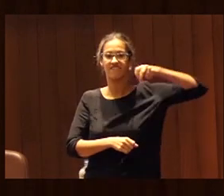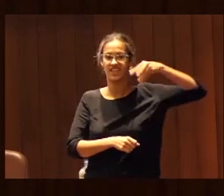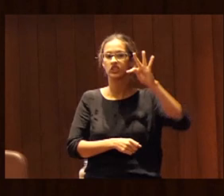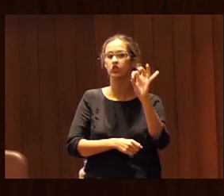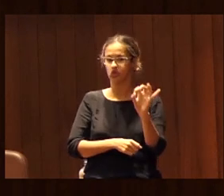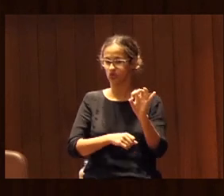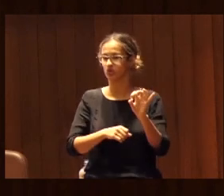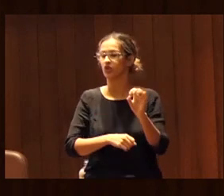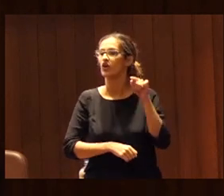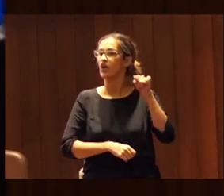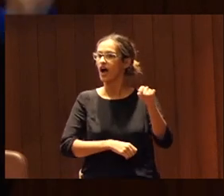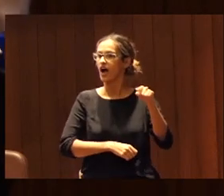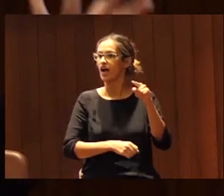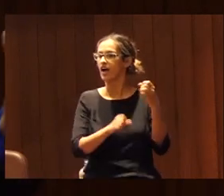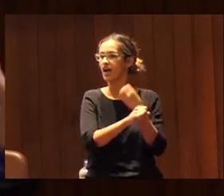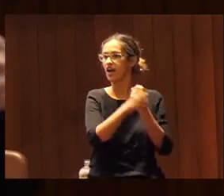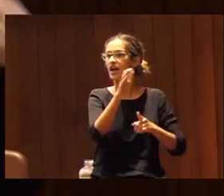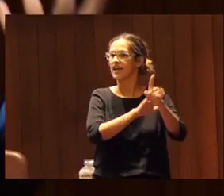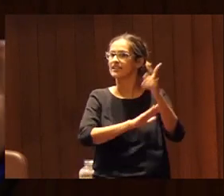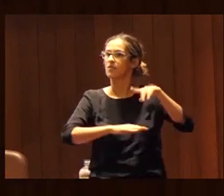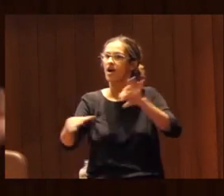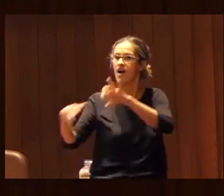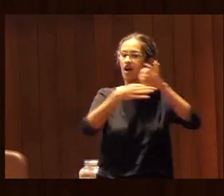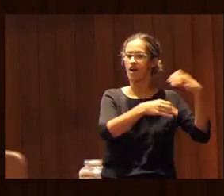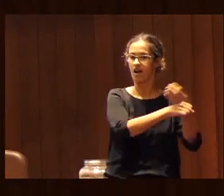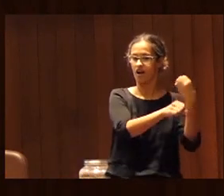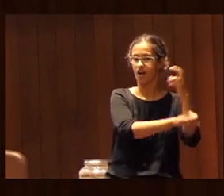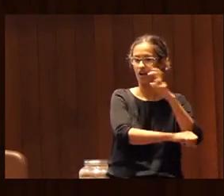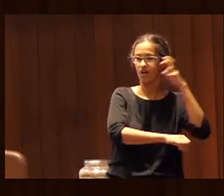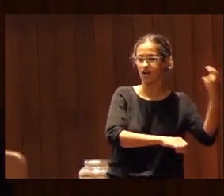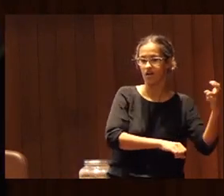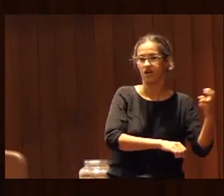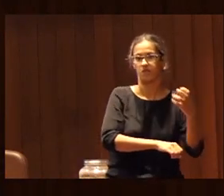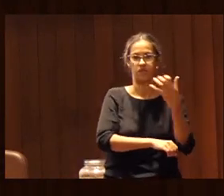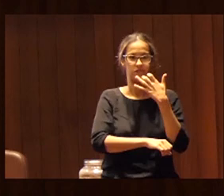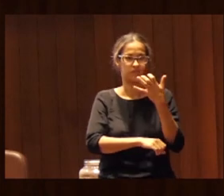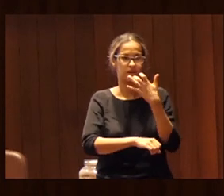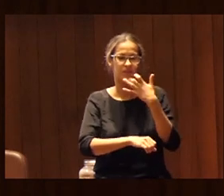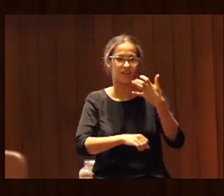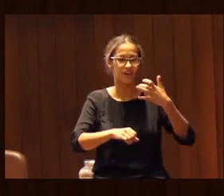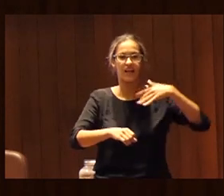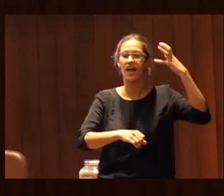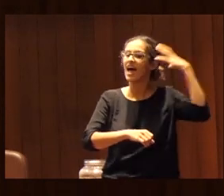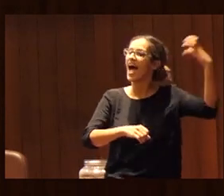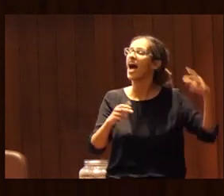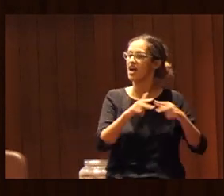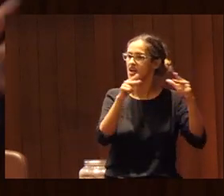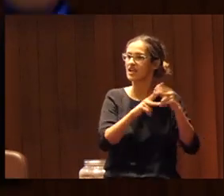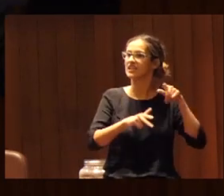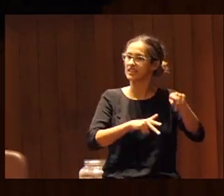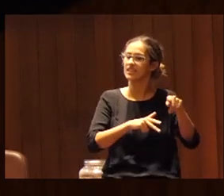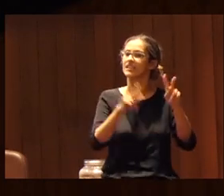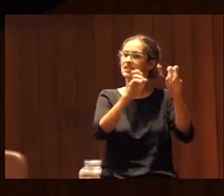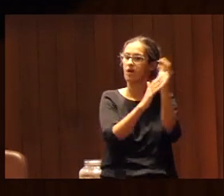es importante reconocer que vienen de otros trabajos como desarrollo por ejemplo en el caso de la real sociedad de haber realizado un plan de igualdad en estos